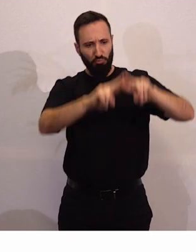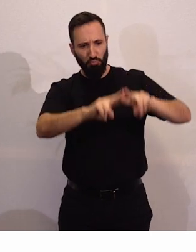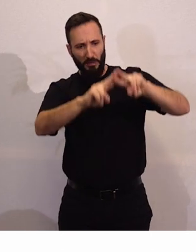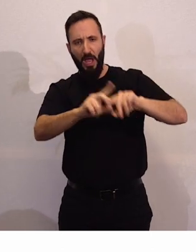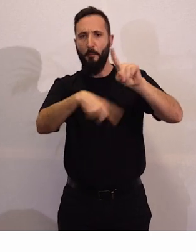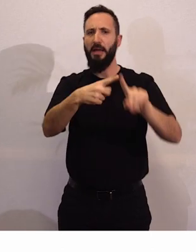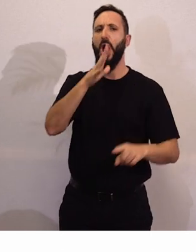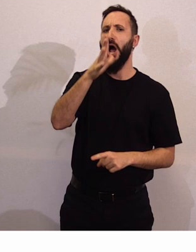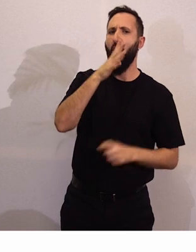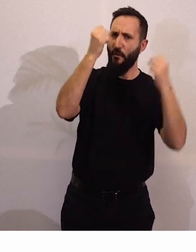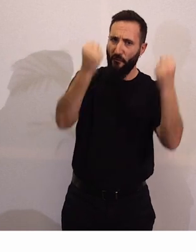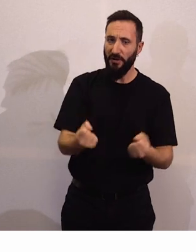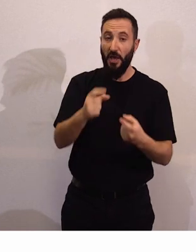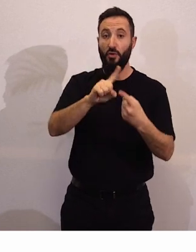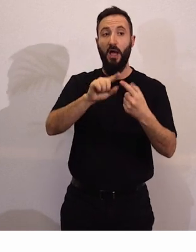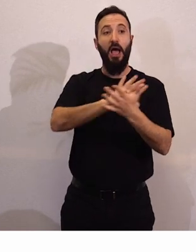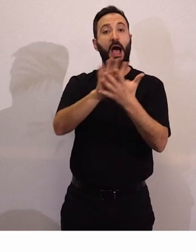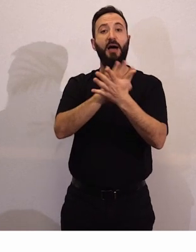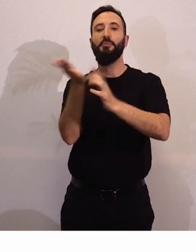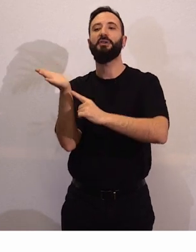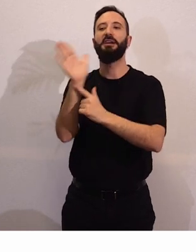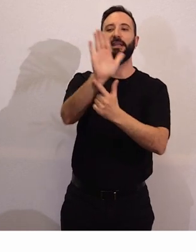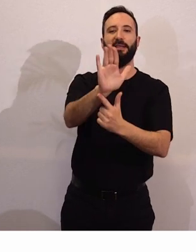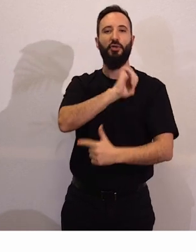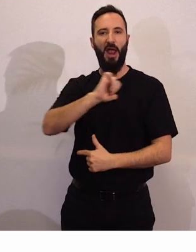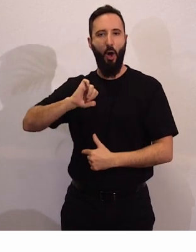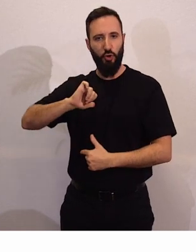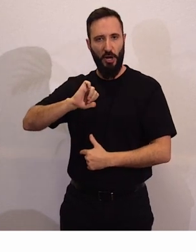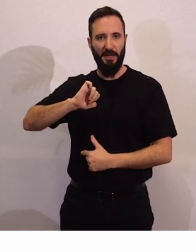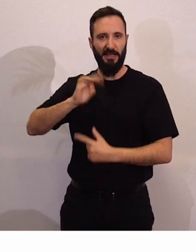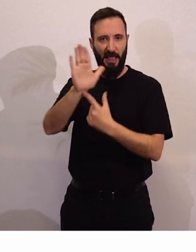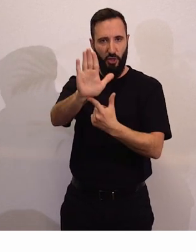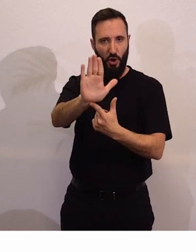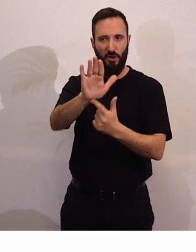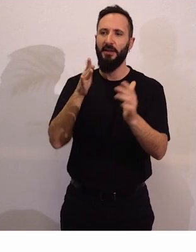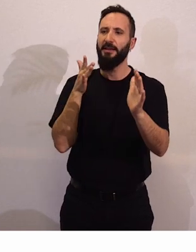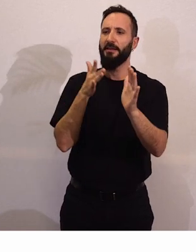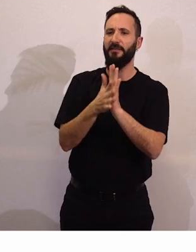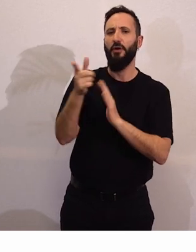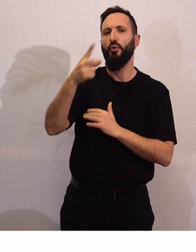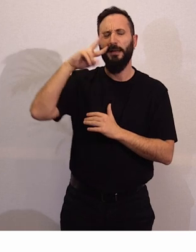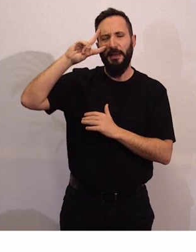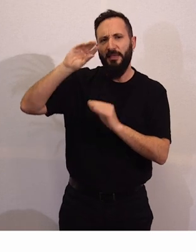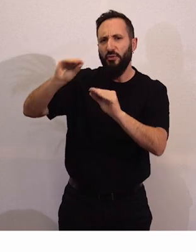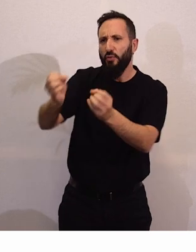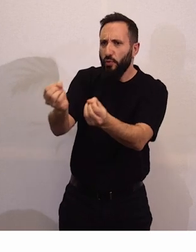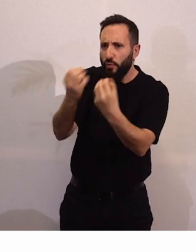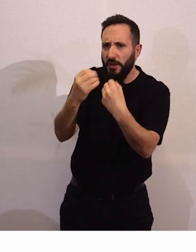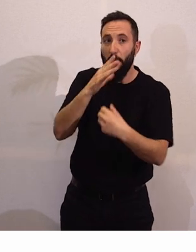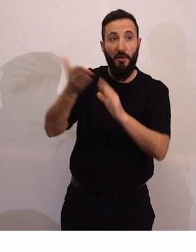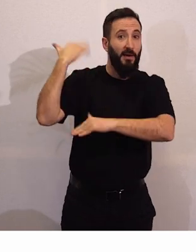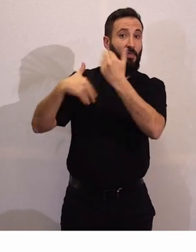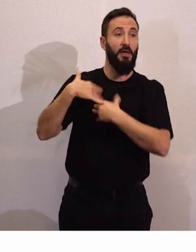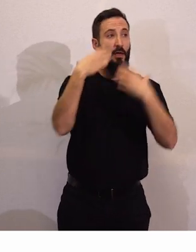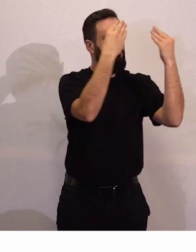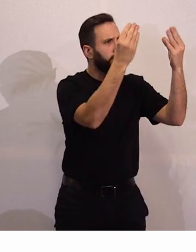impresionante. Cuando hablamos de representación, autorrepresentación, de expertos por experiencia, nadie nos entendía.